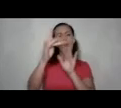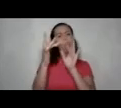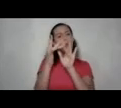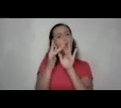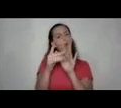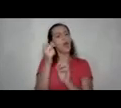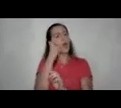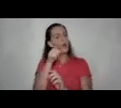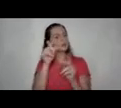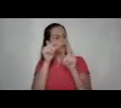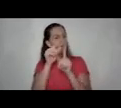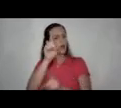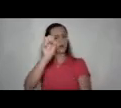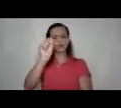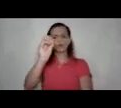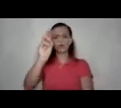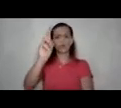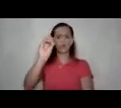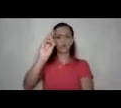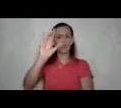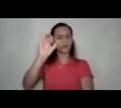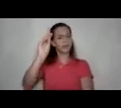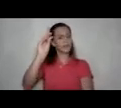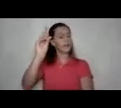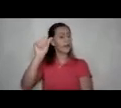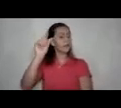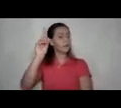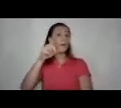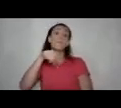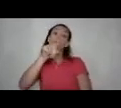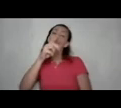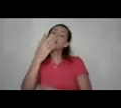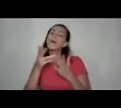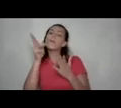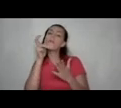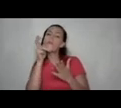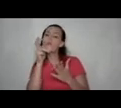en algún momento pero tal vez han escuchado la palabra